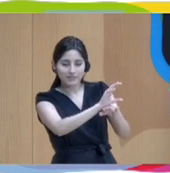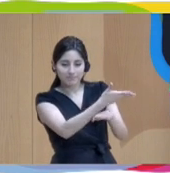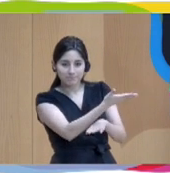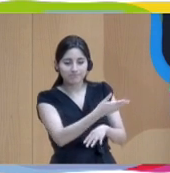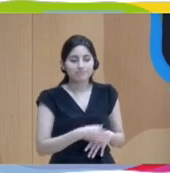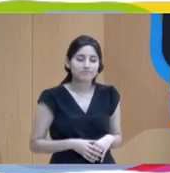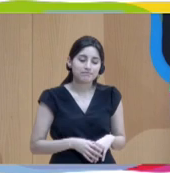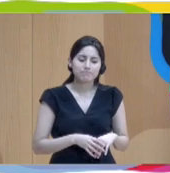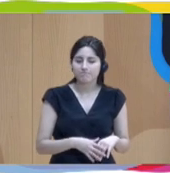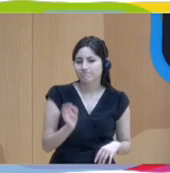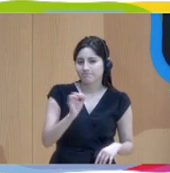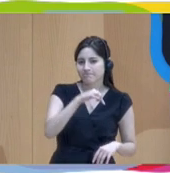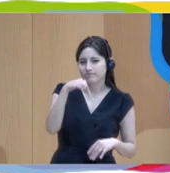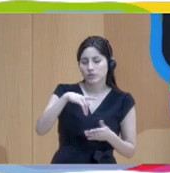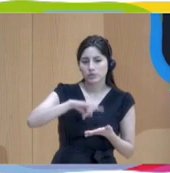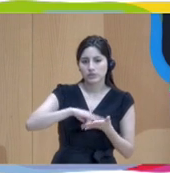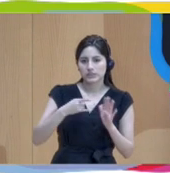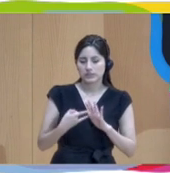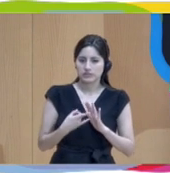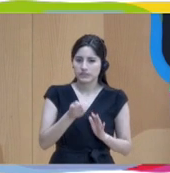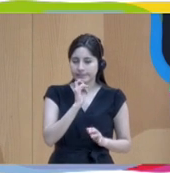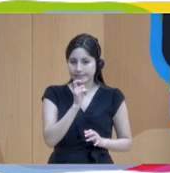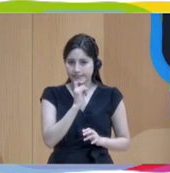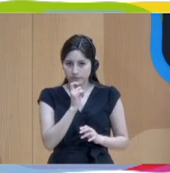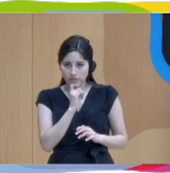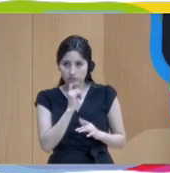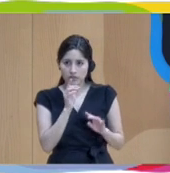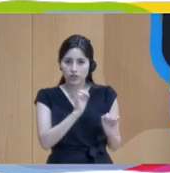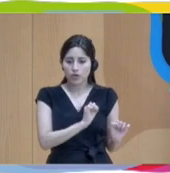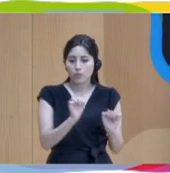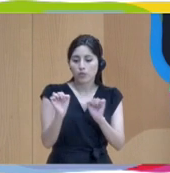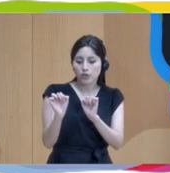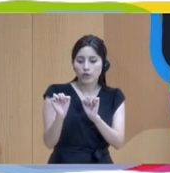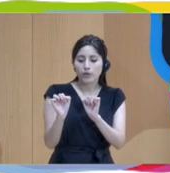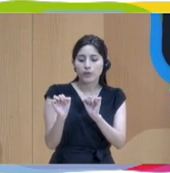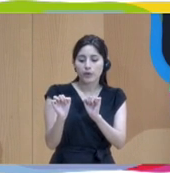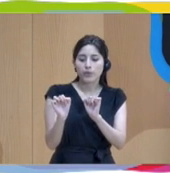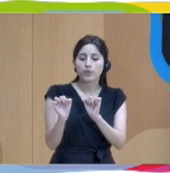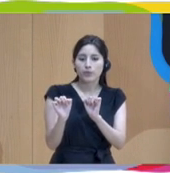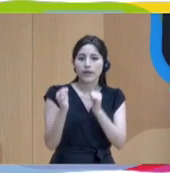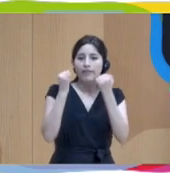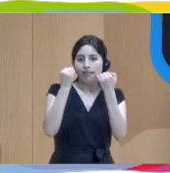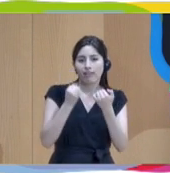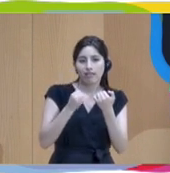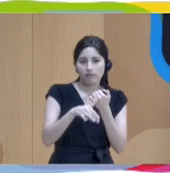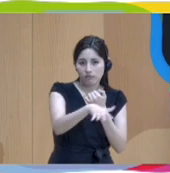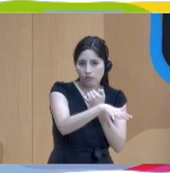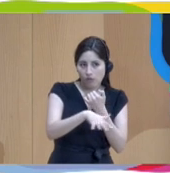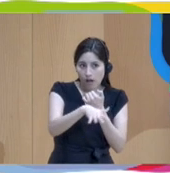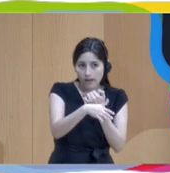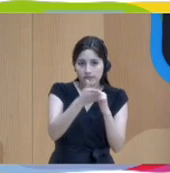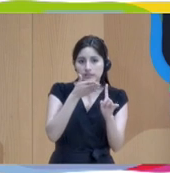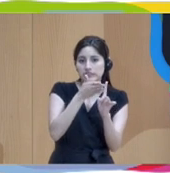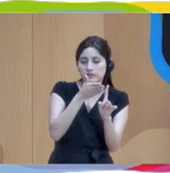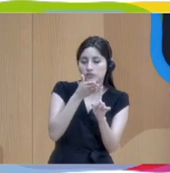proximity. the